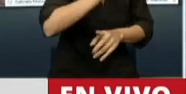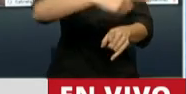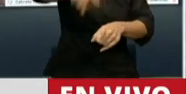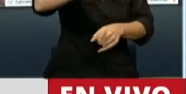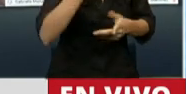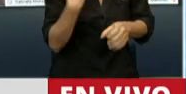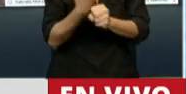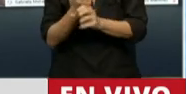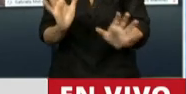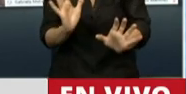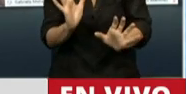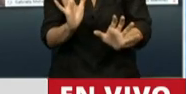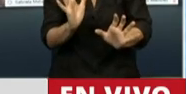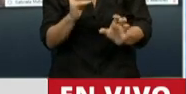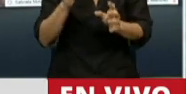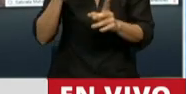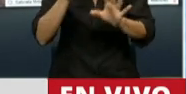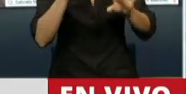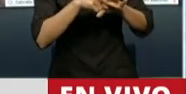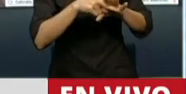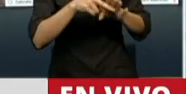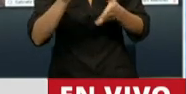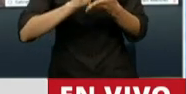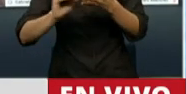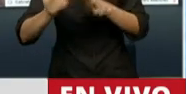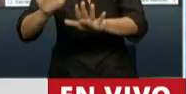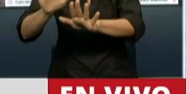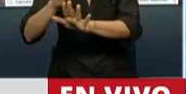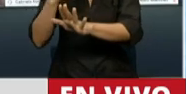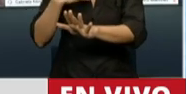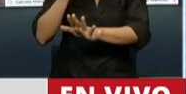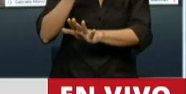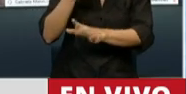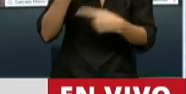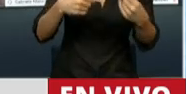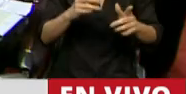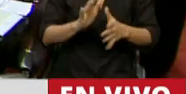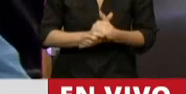no lo interrumpieron. Silencio, por favor. Continúo, Presidente.